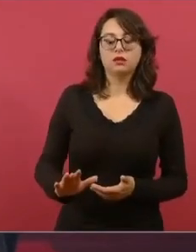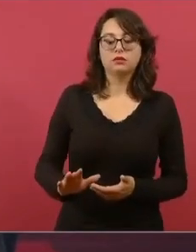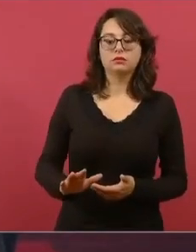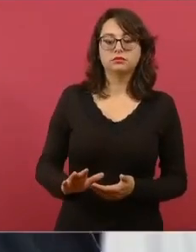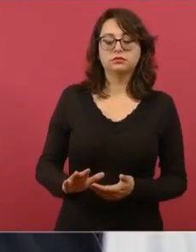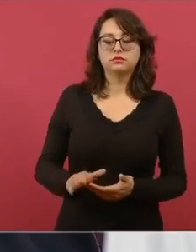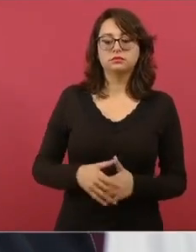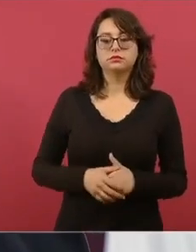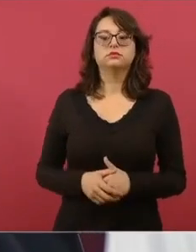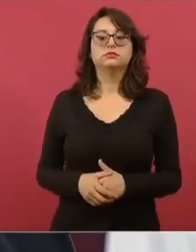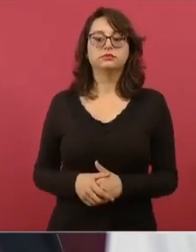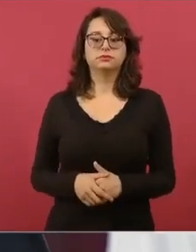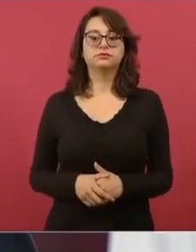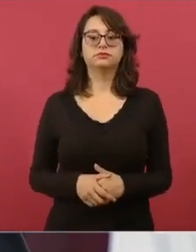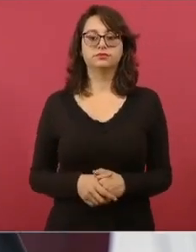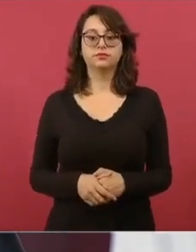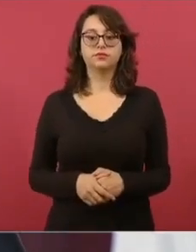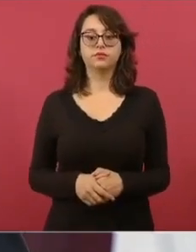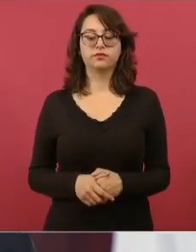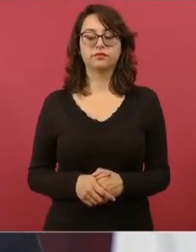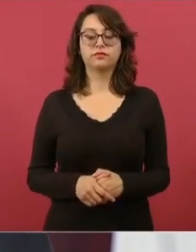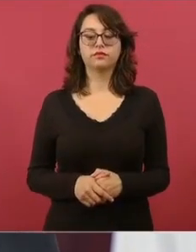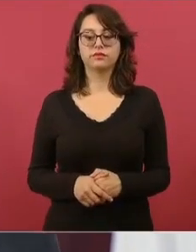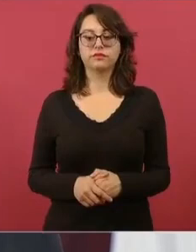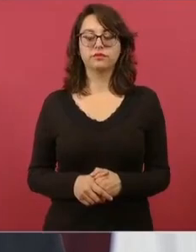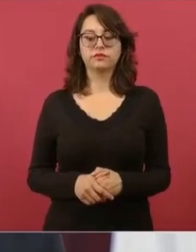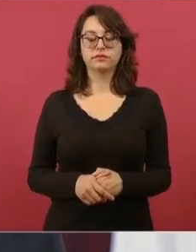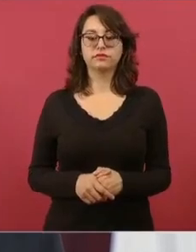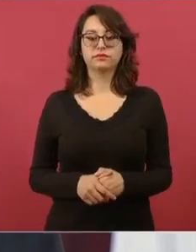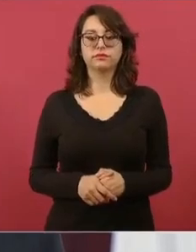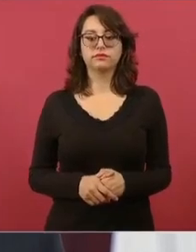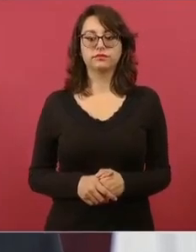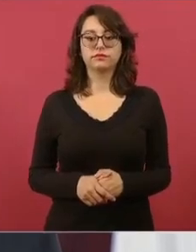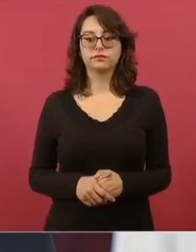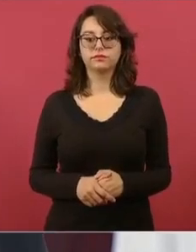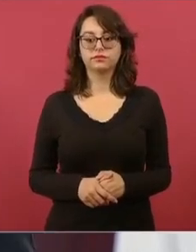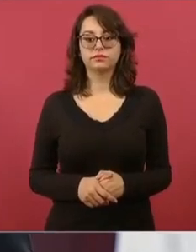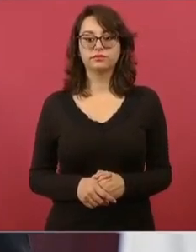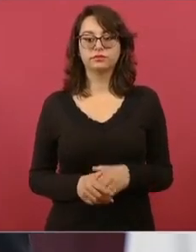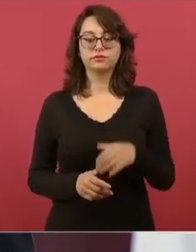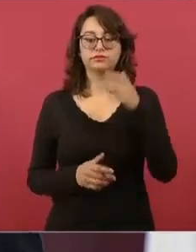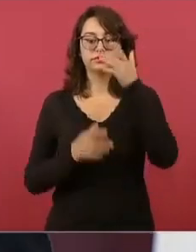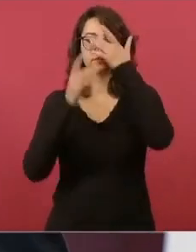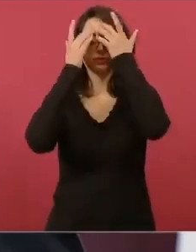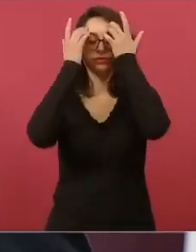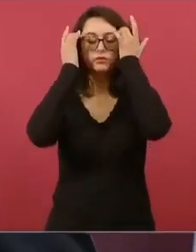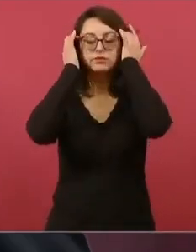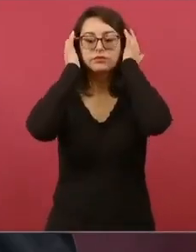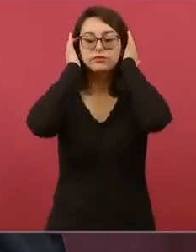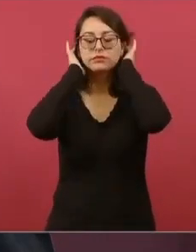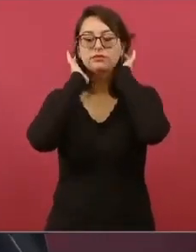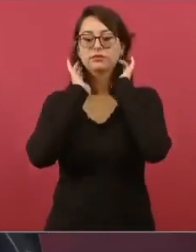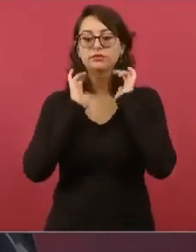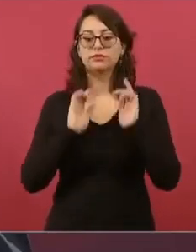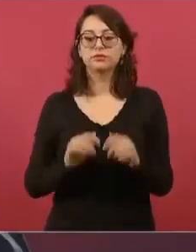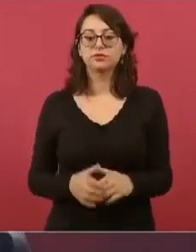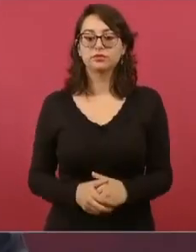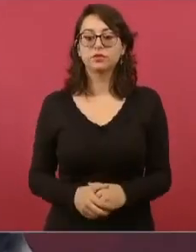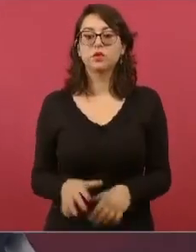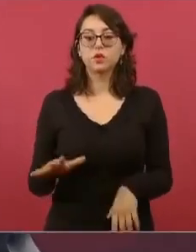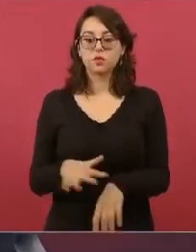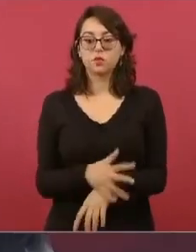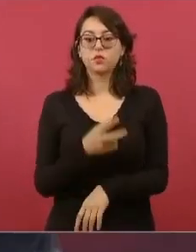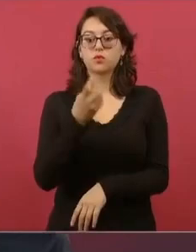Por eso es muy importante reconocer la labor del periodismo